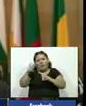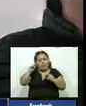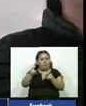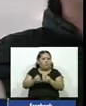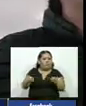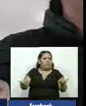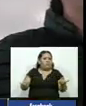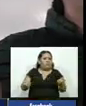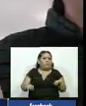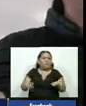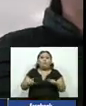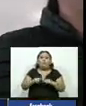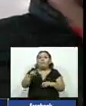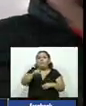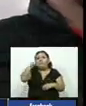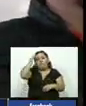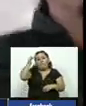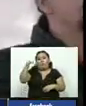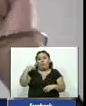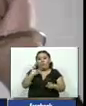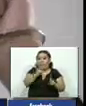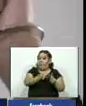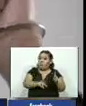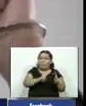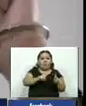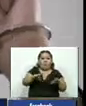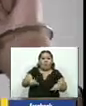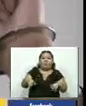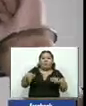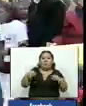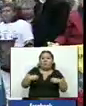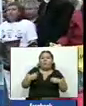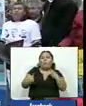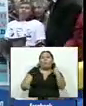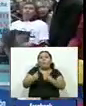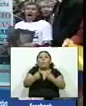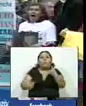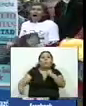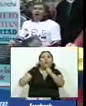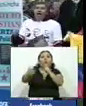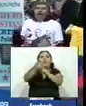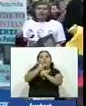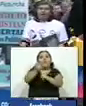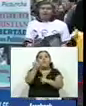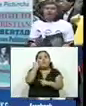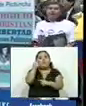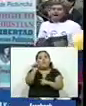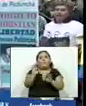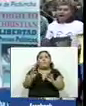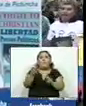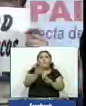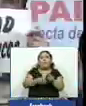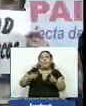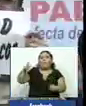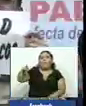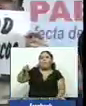independiente Versión rechazada por la funcionaria quien aseguró que el único objetivo es tomar la prefectura de Pichincha Gustavo Ortega Voz